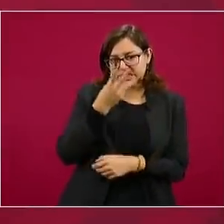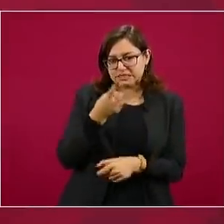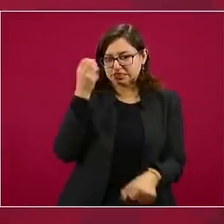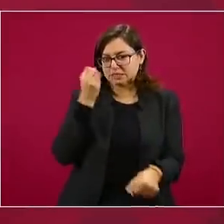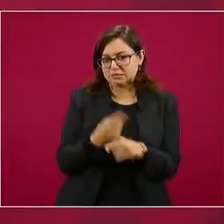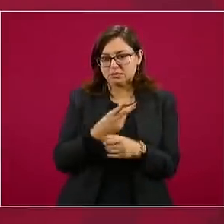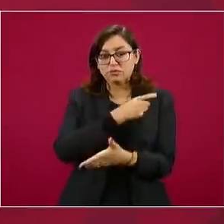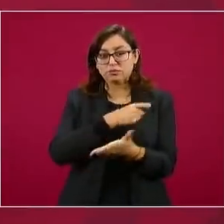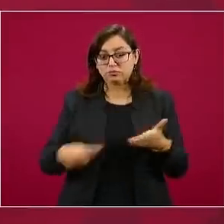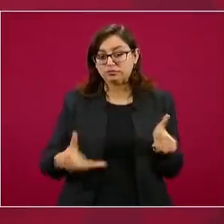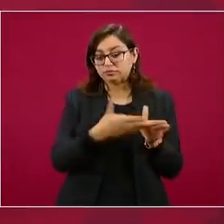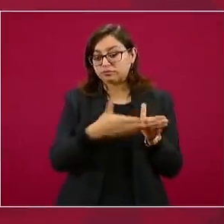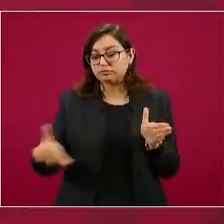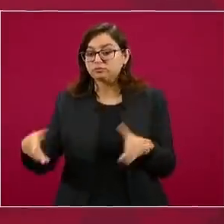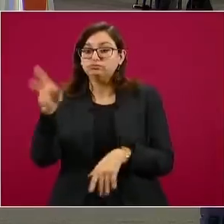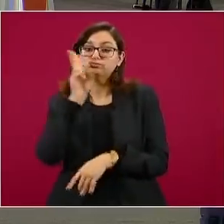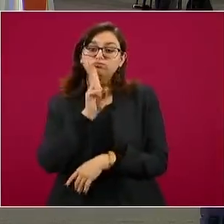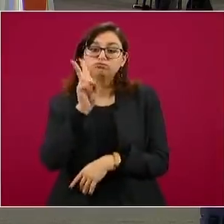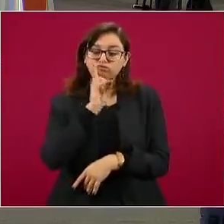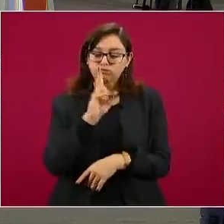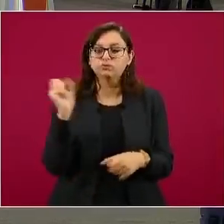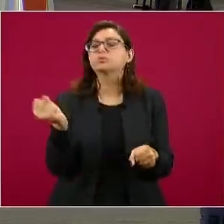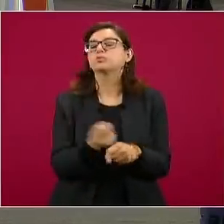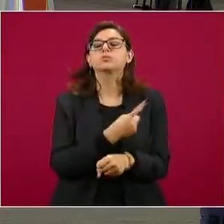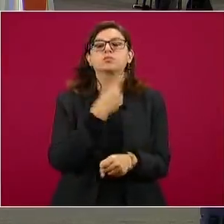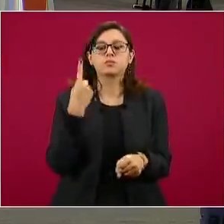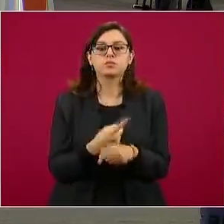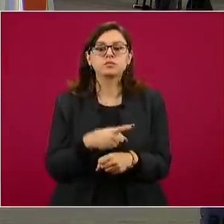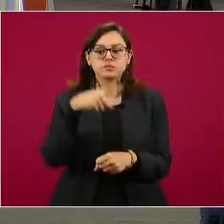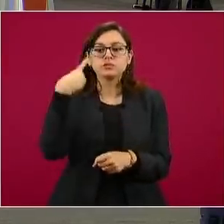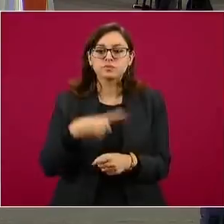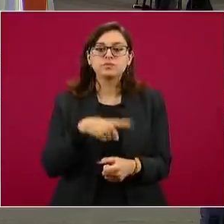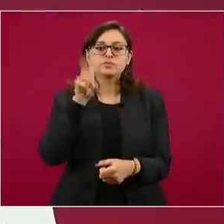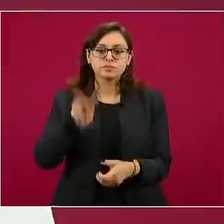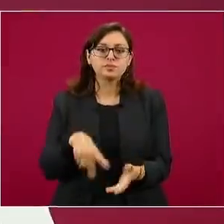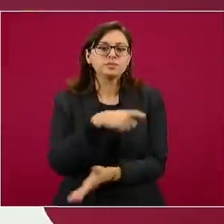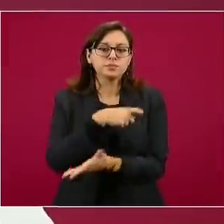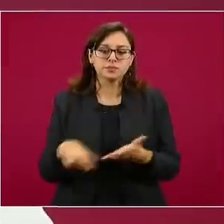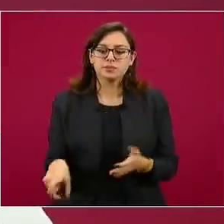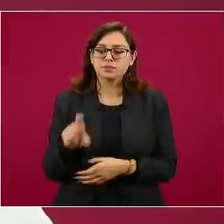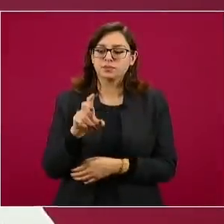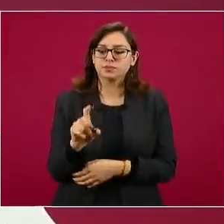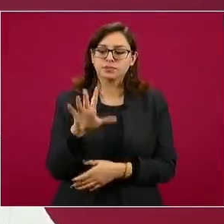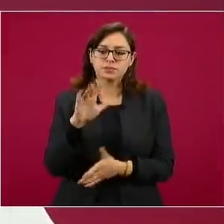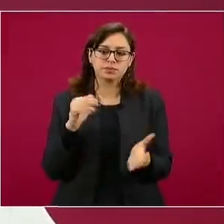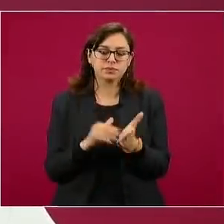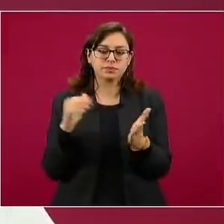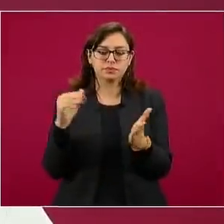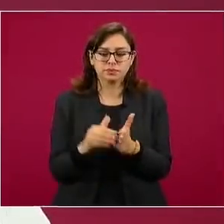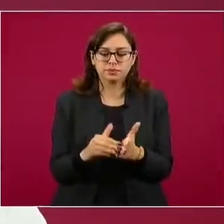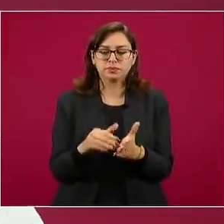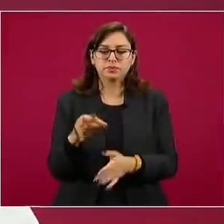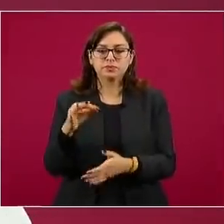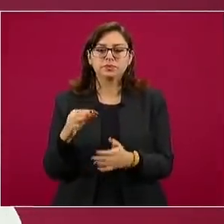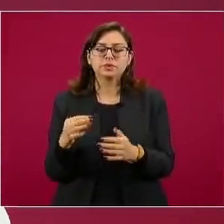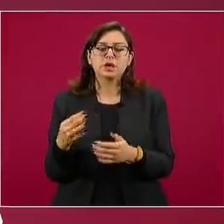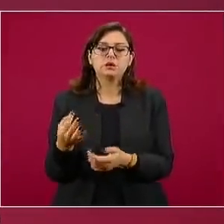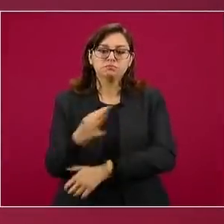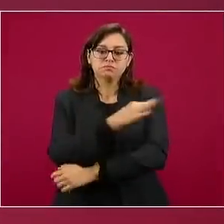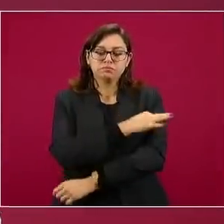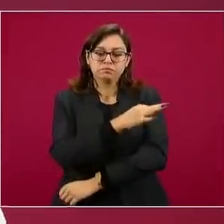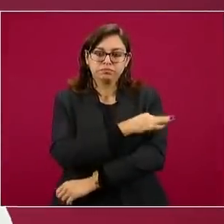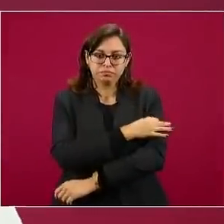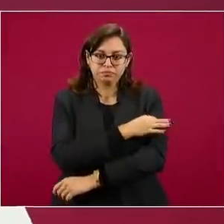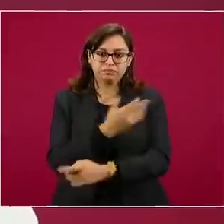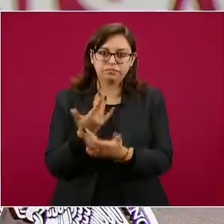excelente oportunidad para concretar la compra definitiva de 35 millones de dosis que tenemos reservadas